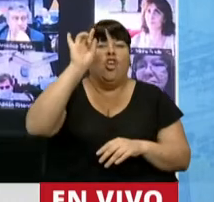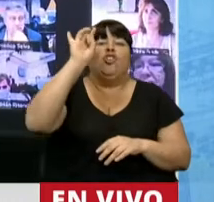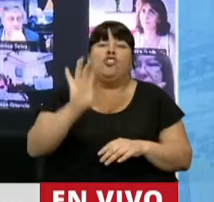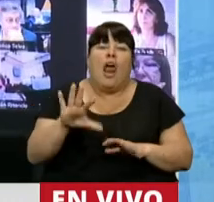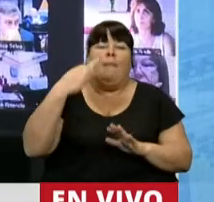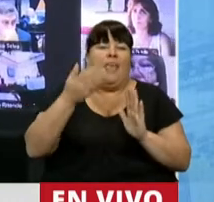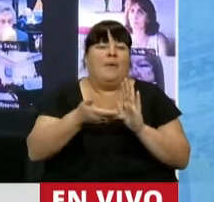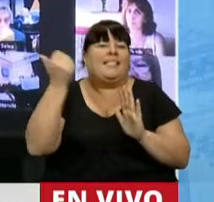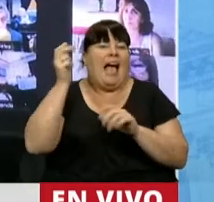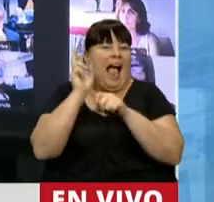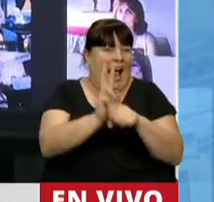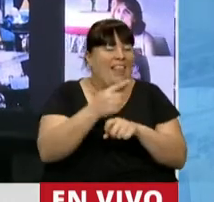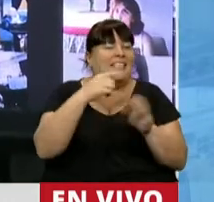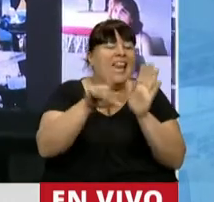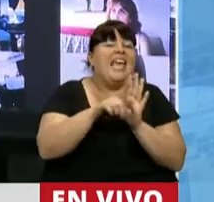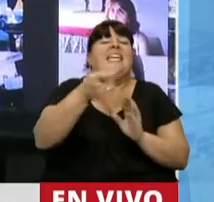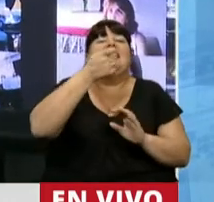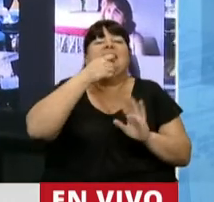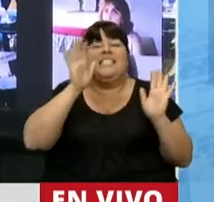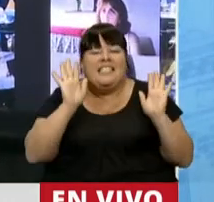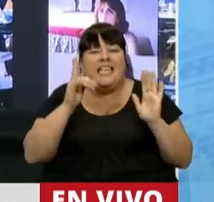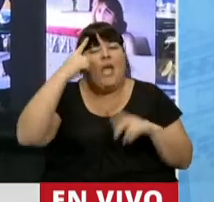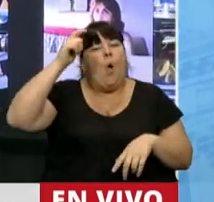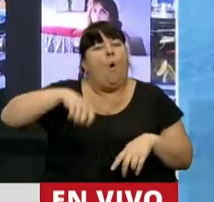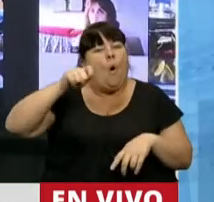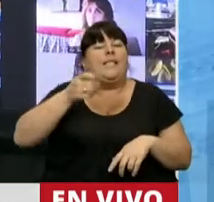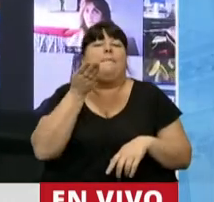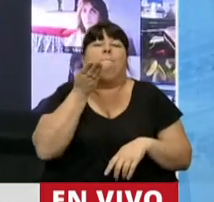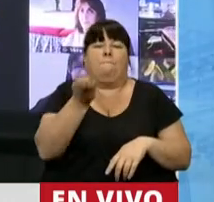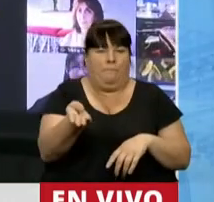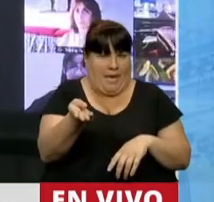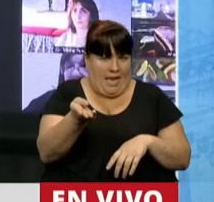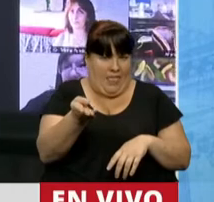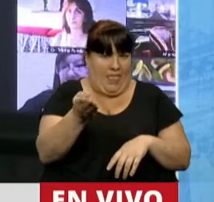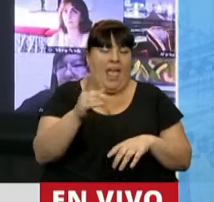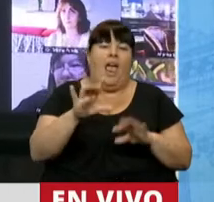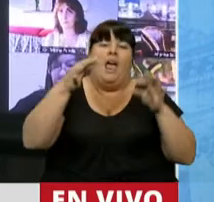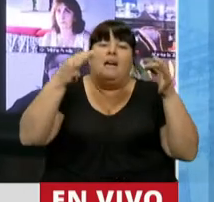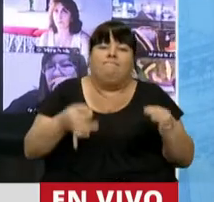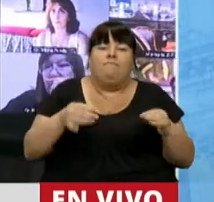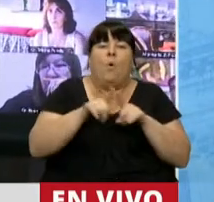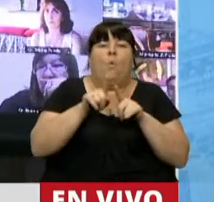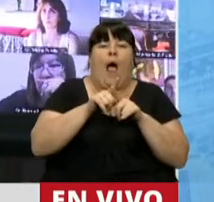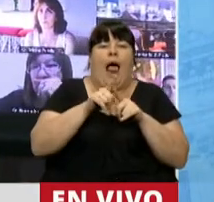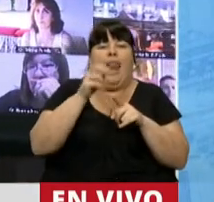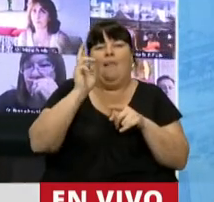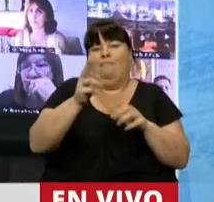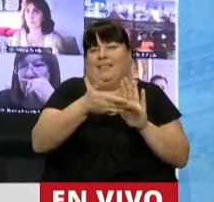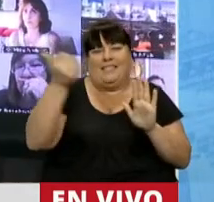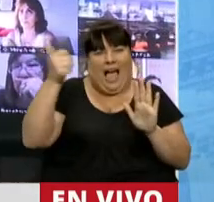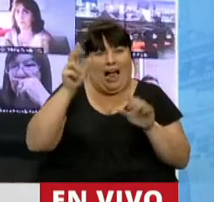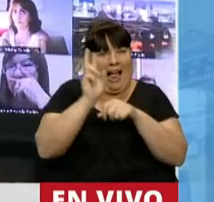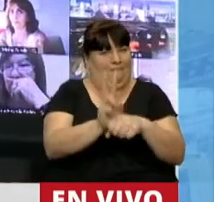hay que sacar los fueros, dice la ley, en caso de que un juez solicite una medida de restricción,